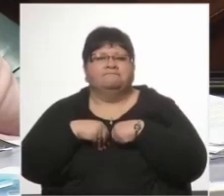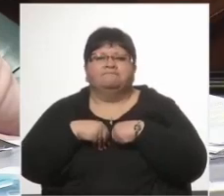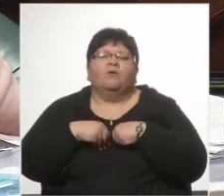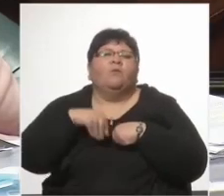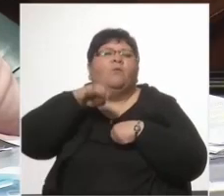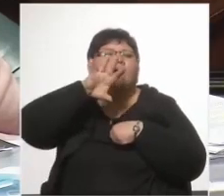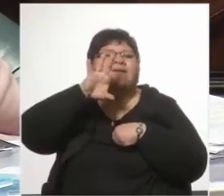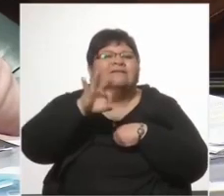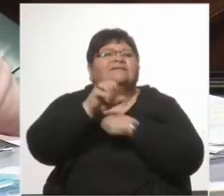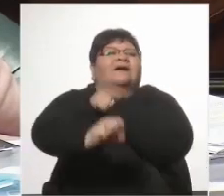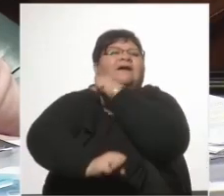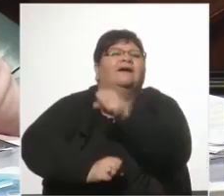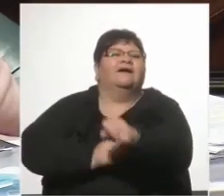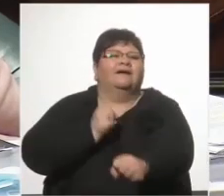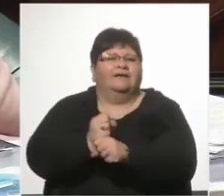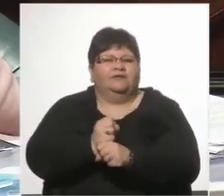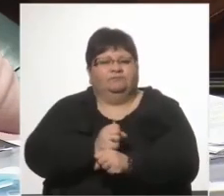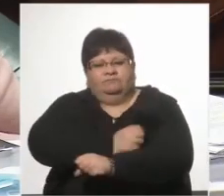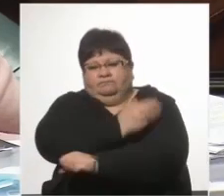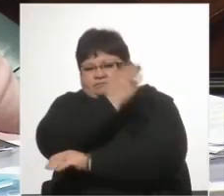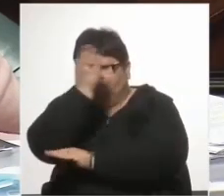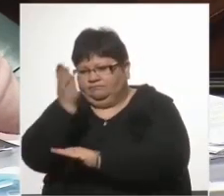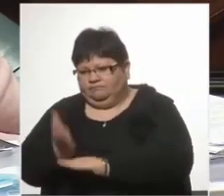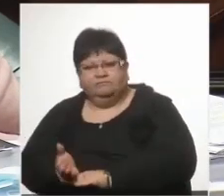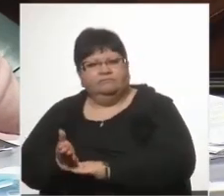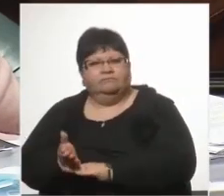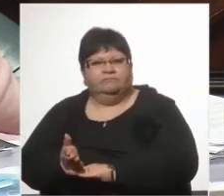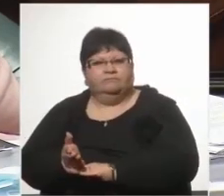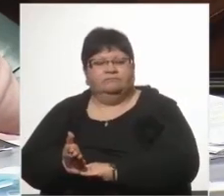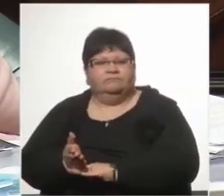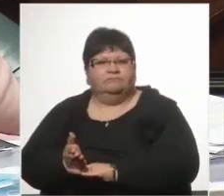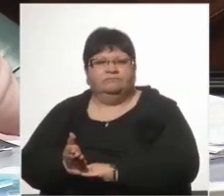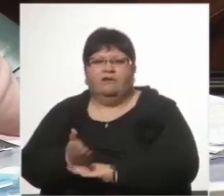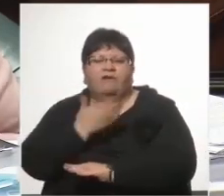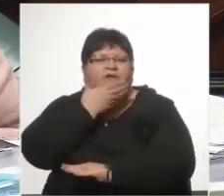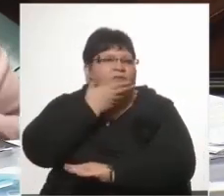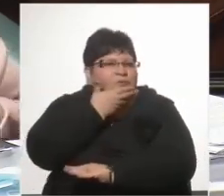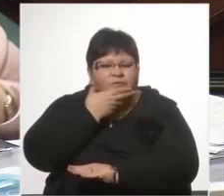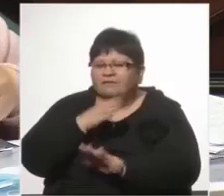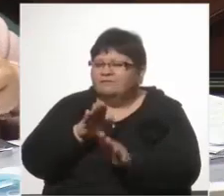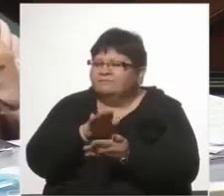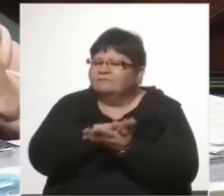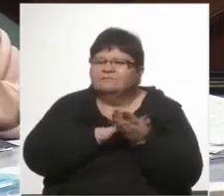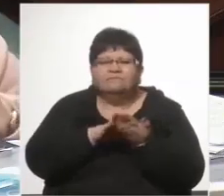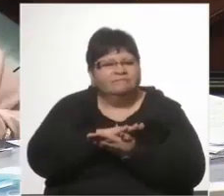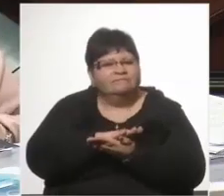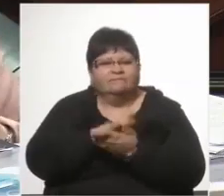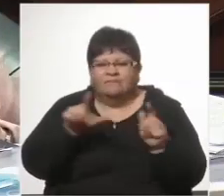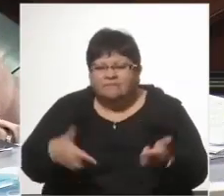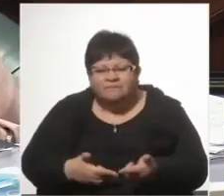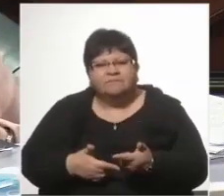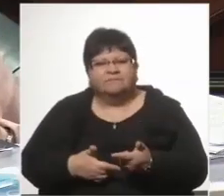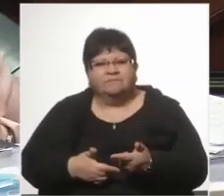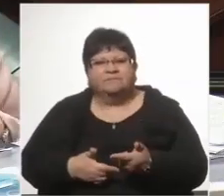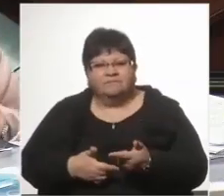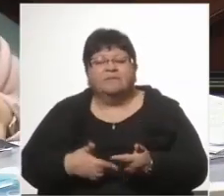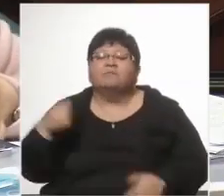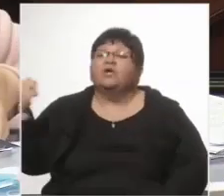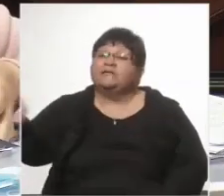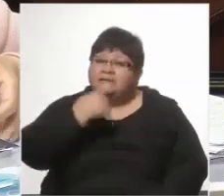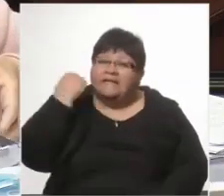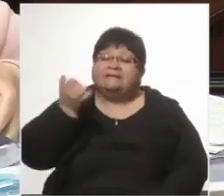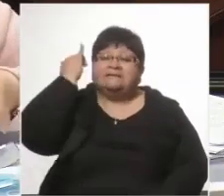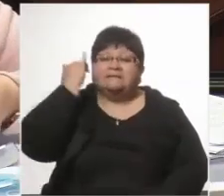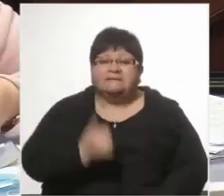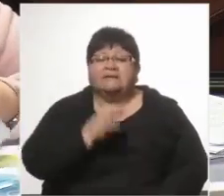40 años, y sin ninguna duda, señora Presidente, que lo que más nos debe importar es que tengan